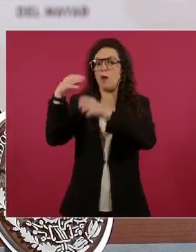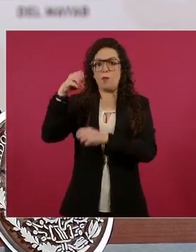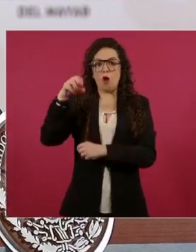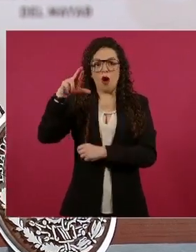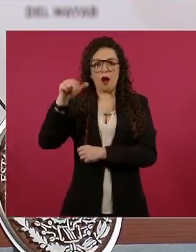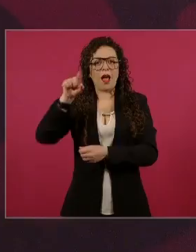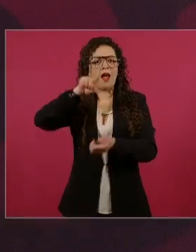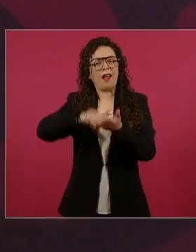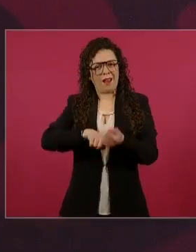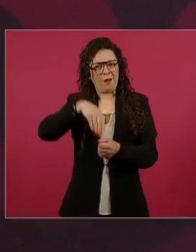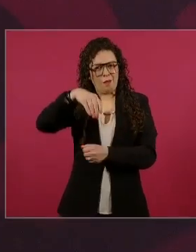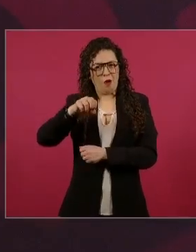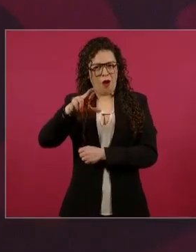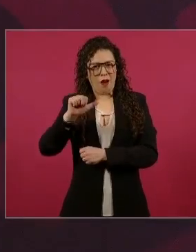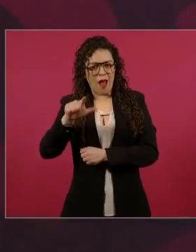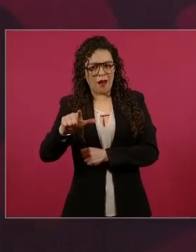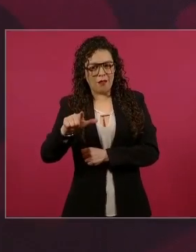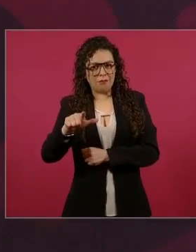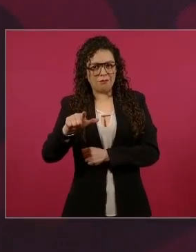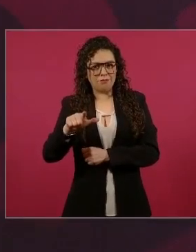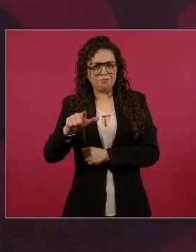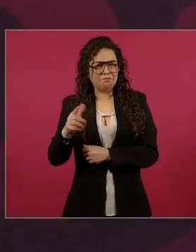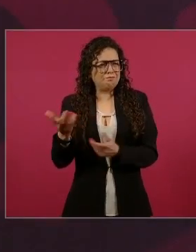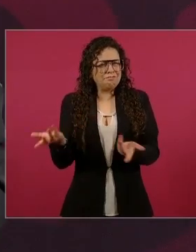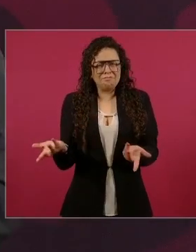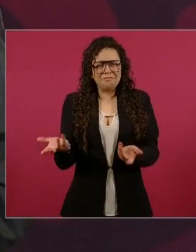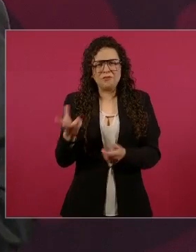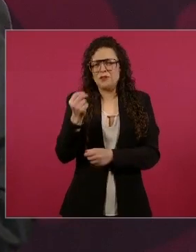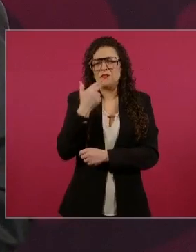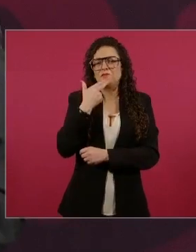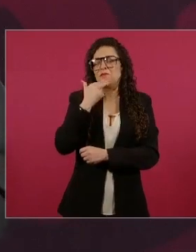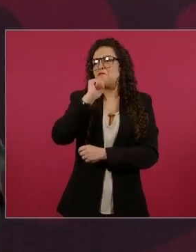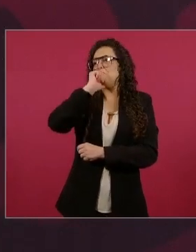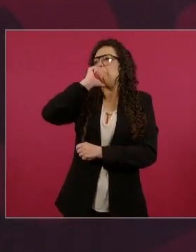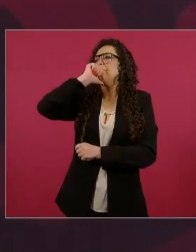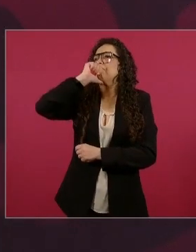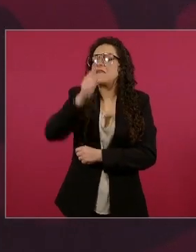pura nada, pues para nada.